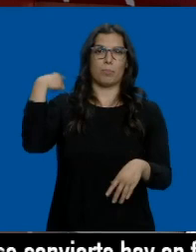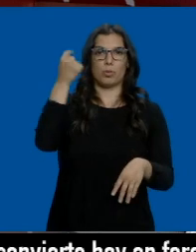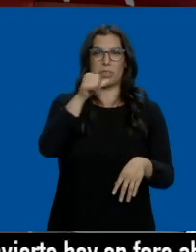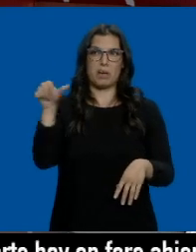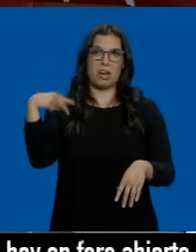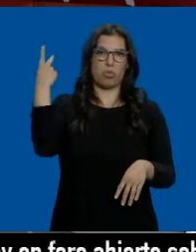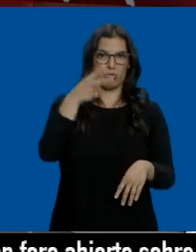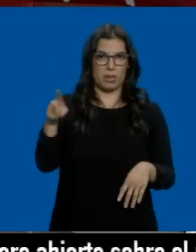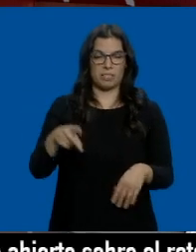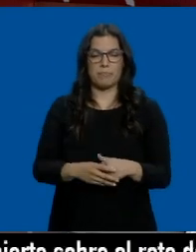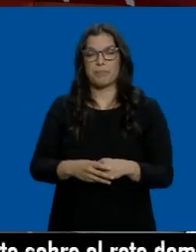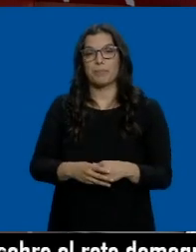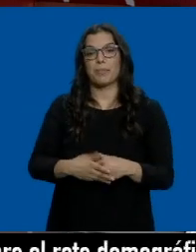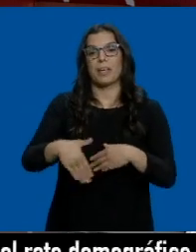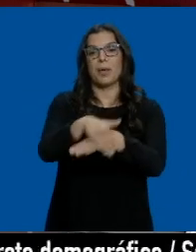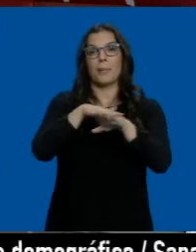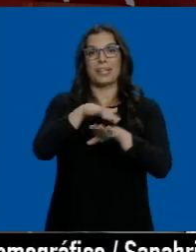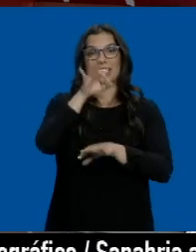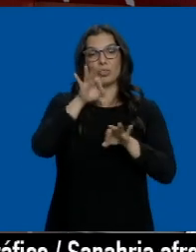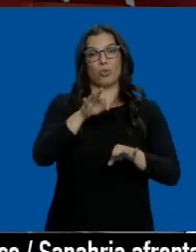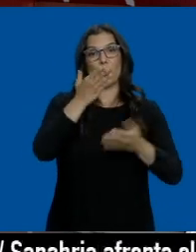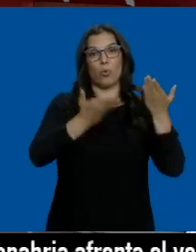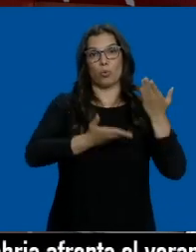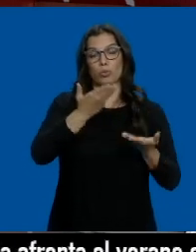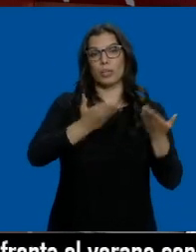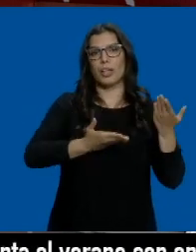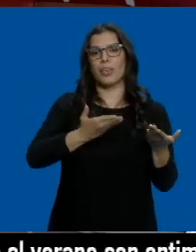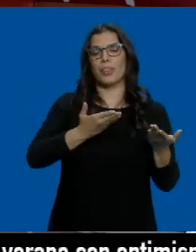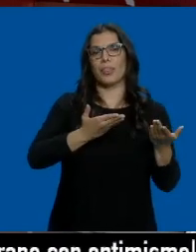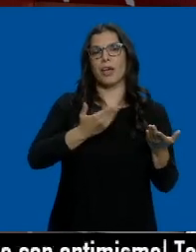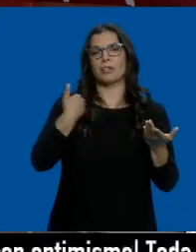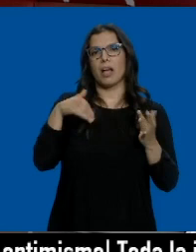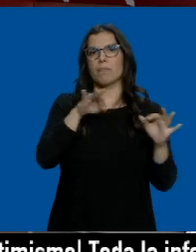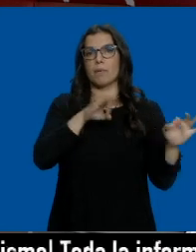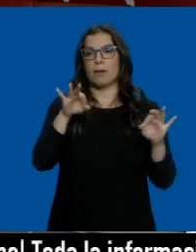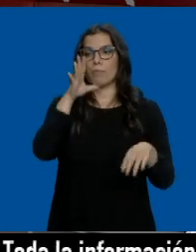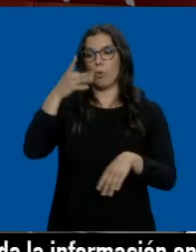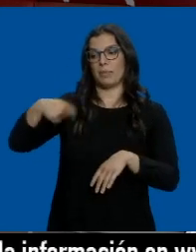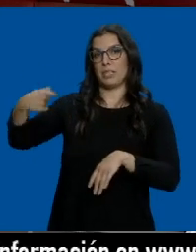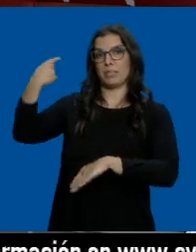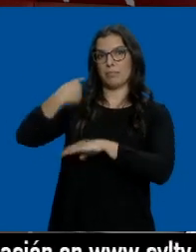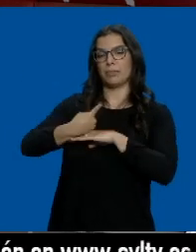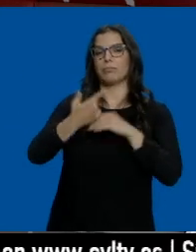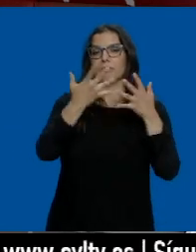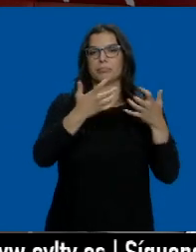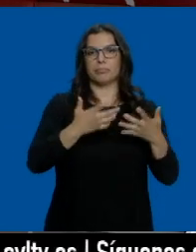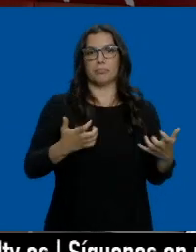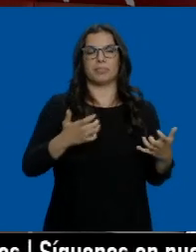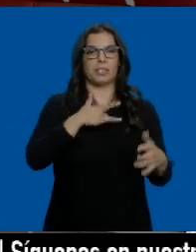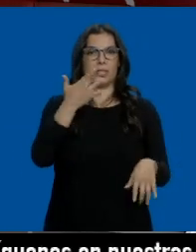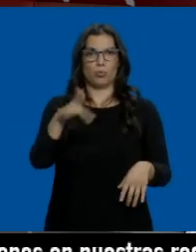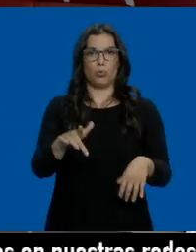viene o la siguiente. El ministro de Justicia ya prepara por indicación del presidente esos indultos.